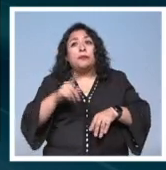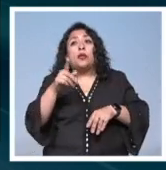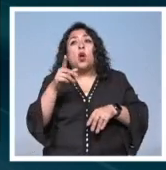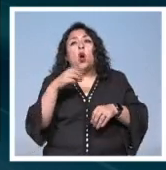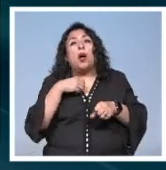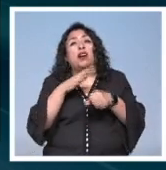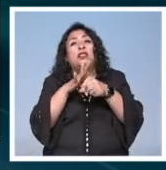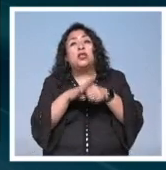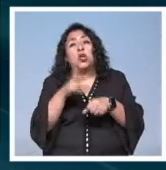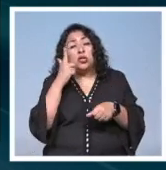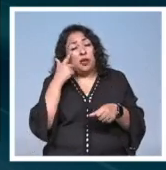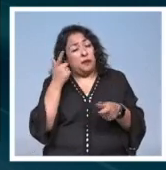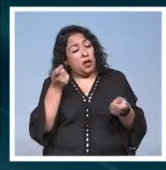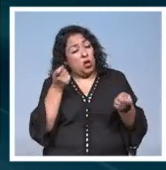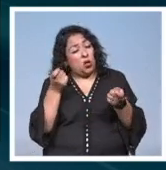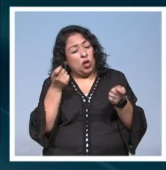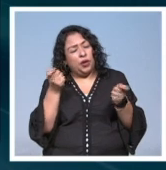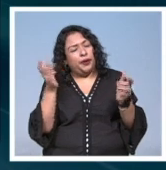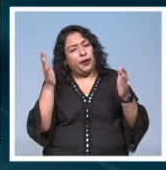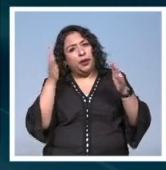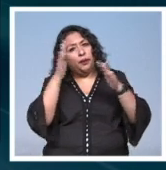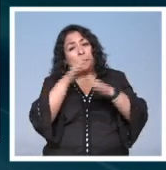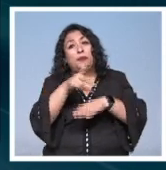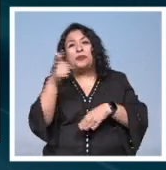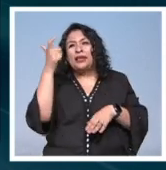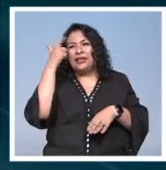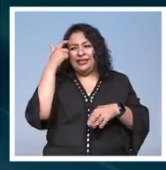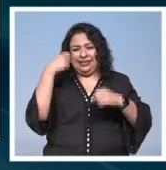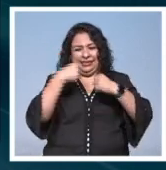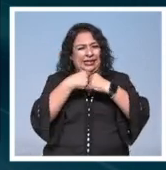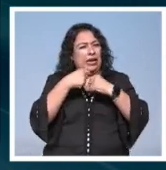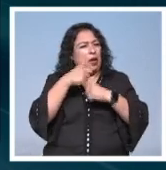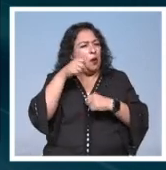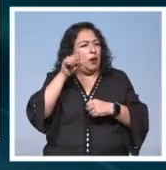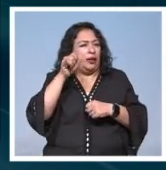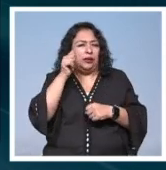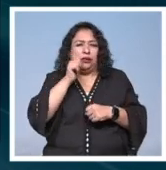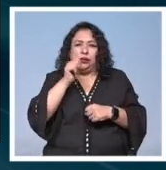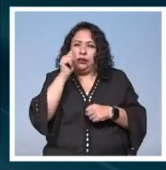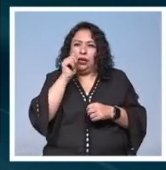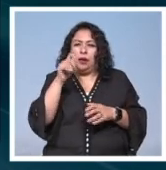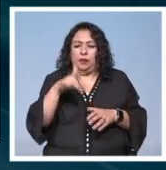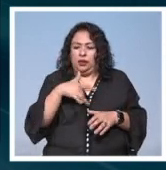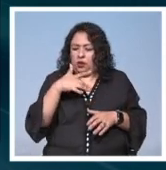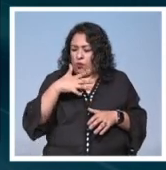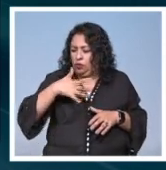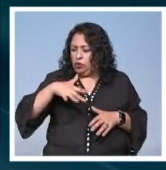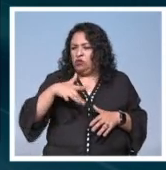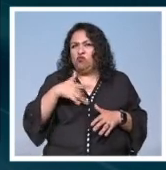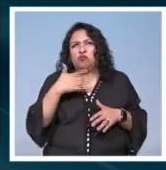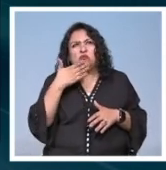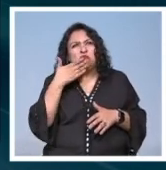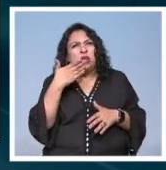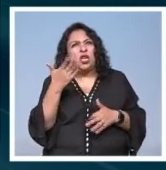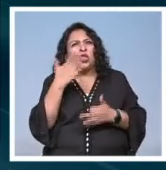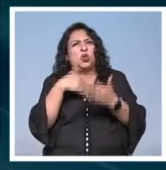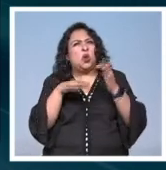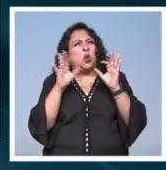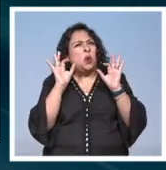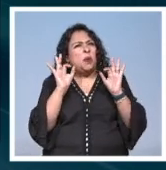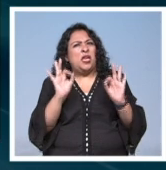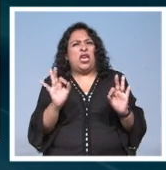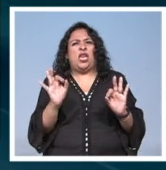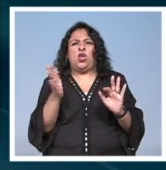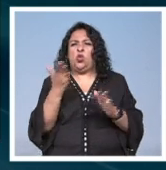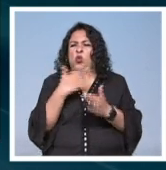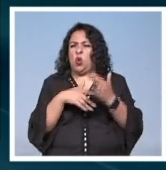El cerebro así es siempre busca como que tu sensación sea de bienestar de que todo está bien todo